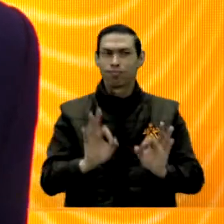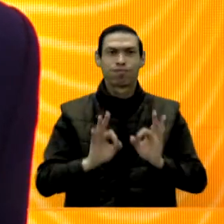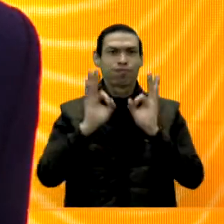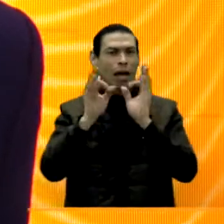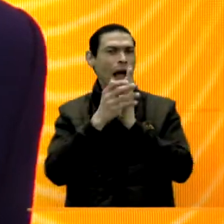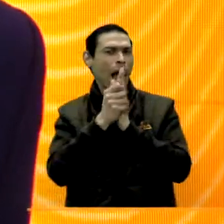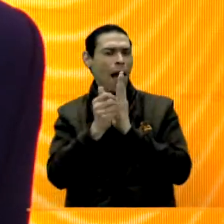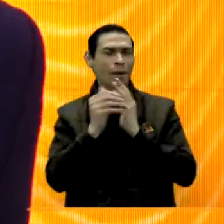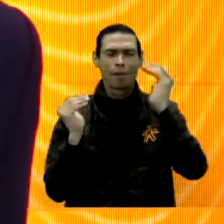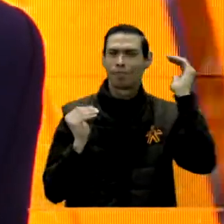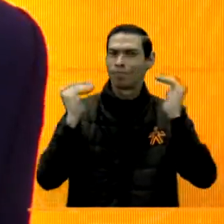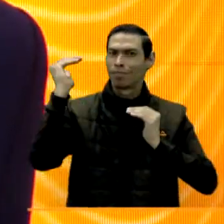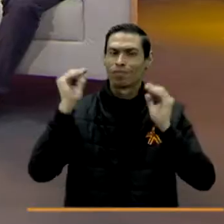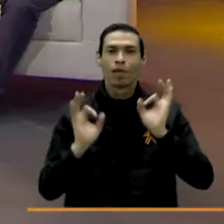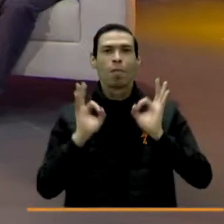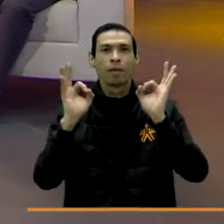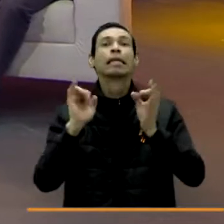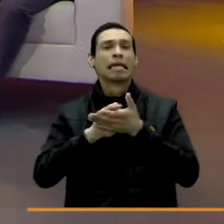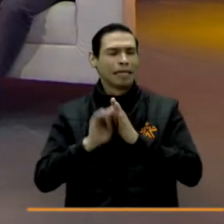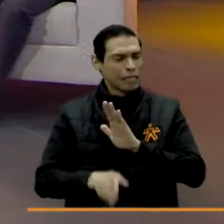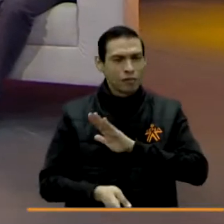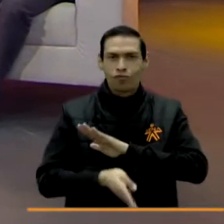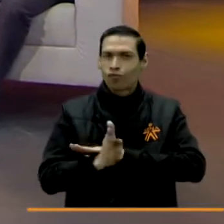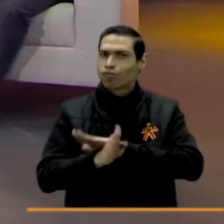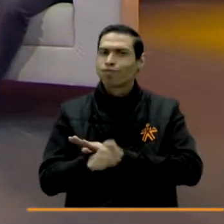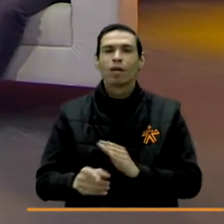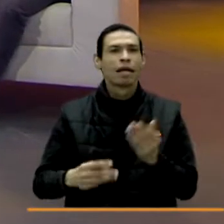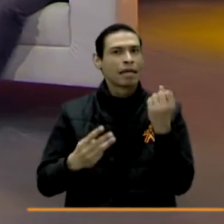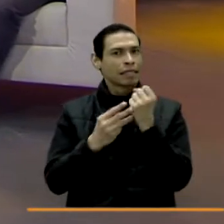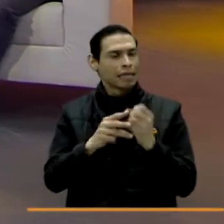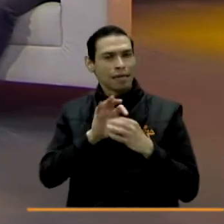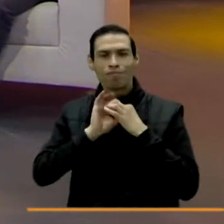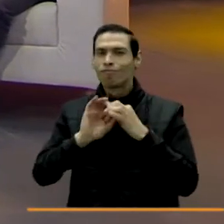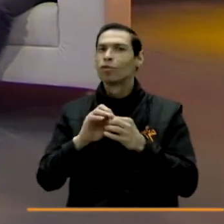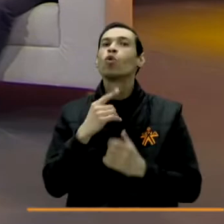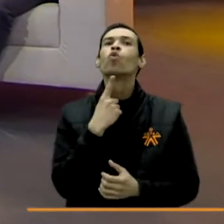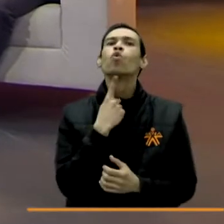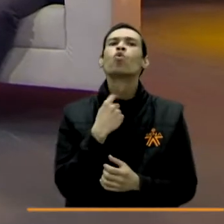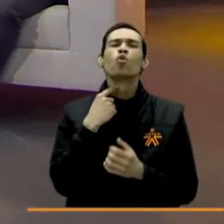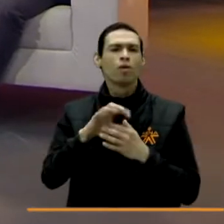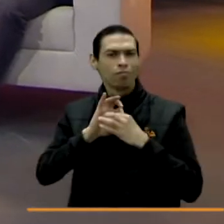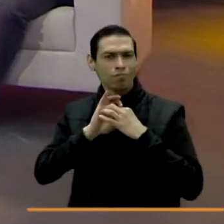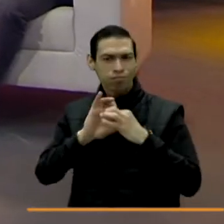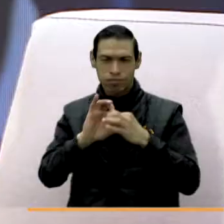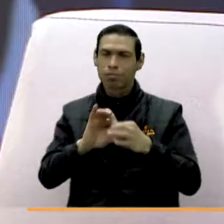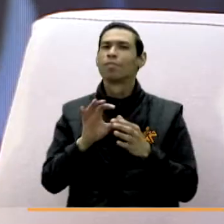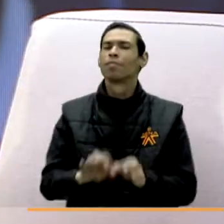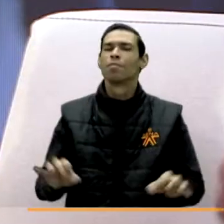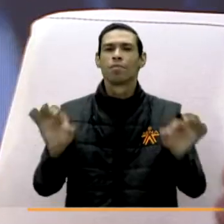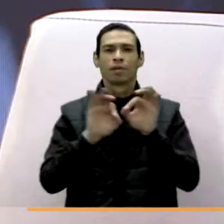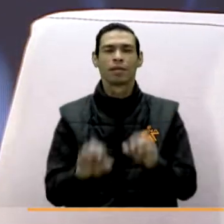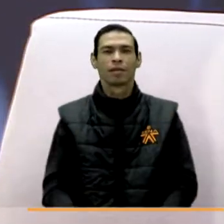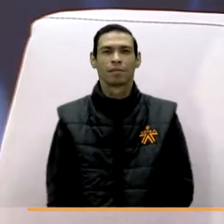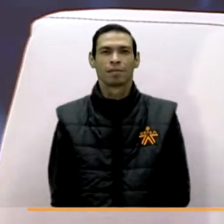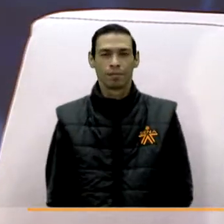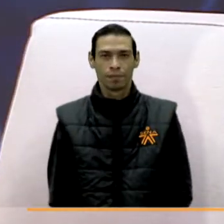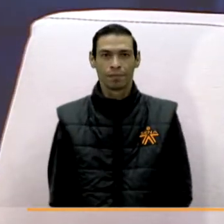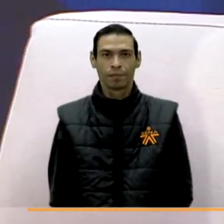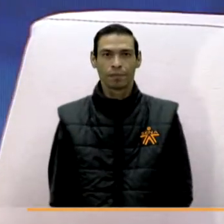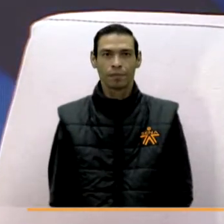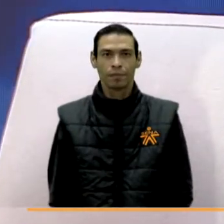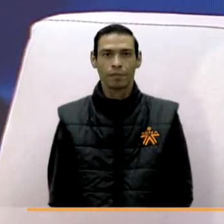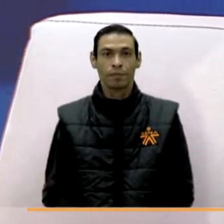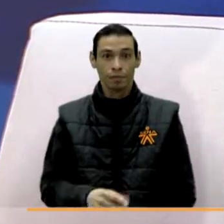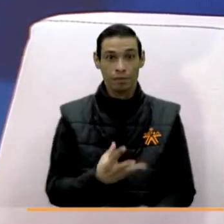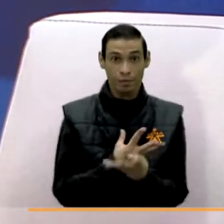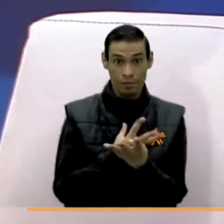SENA toda la vida. Así que simplemente es darle marcha a la generación de capacidades que necesita el banco y lógicamente trabajar de la mano de un aliado tan importante como lo es